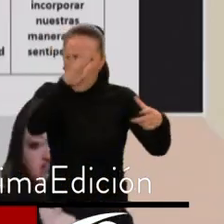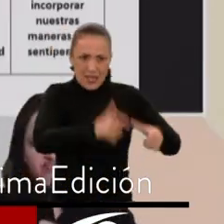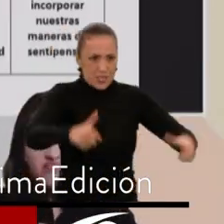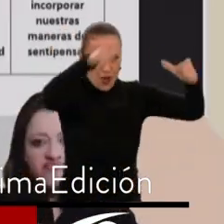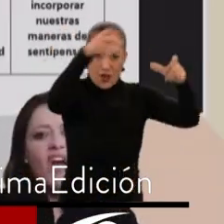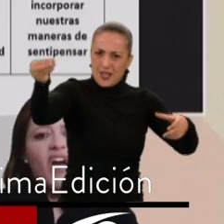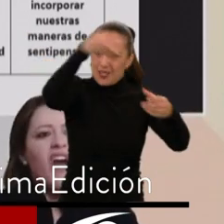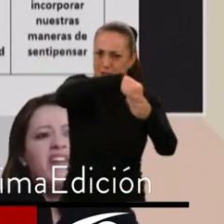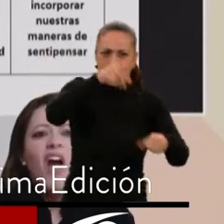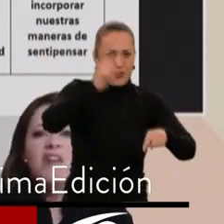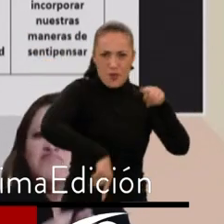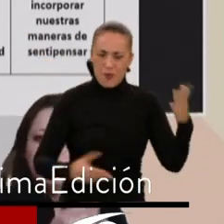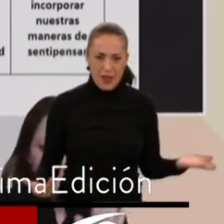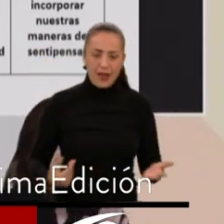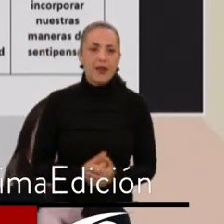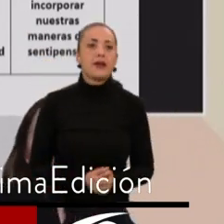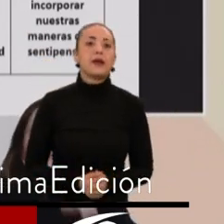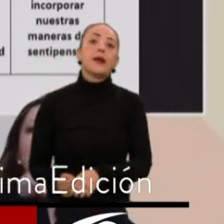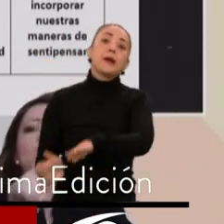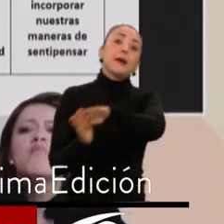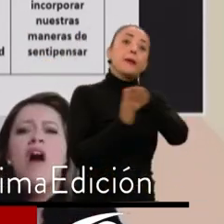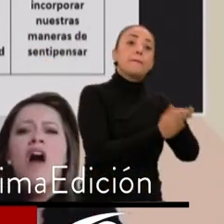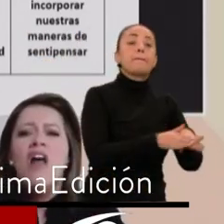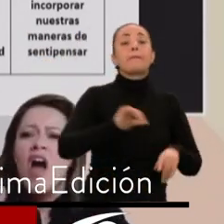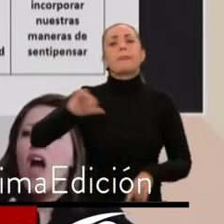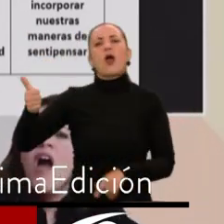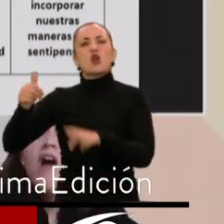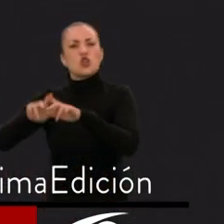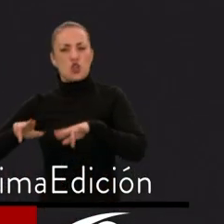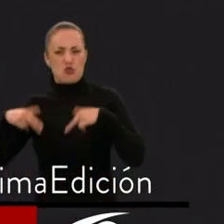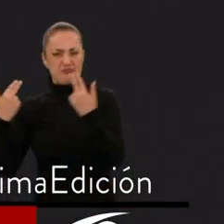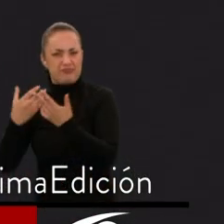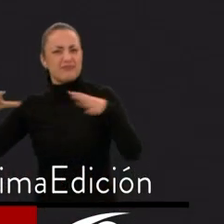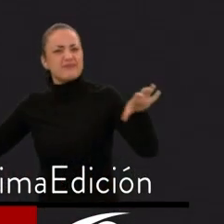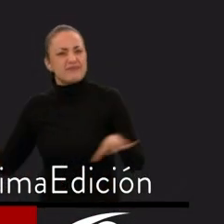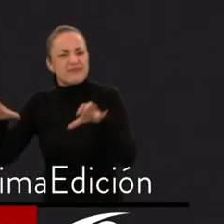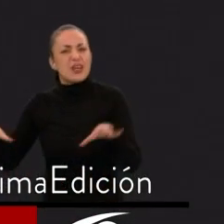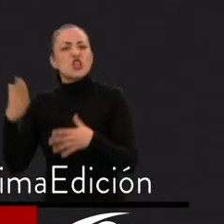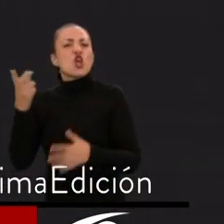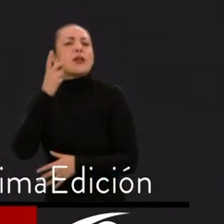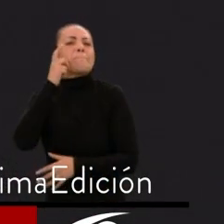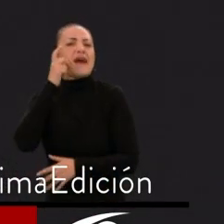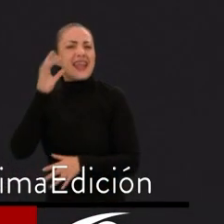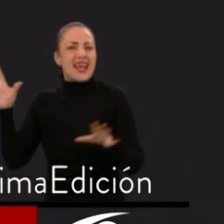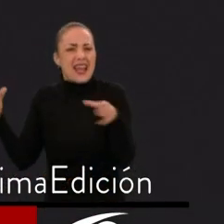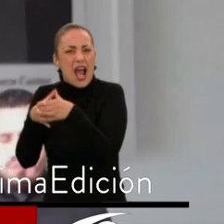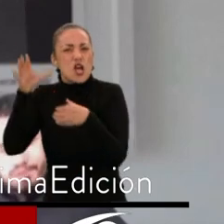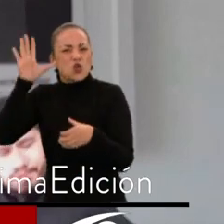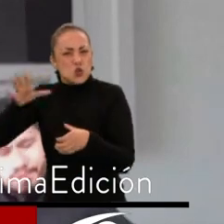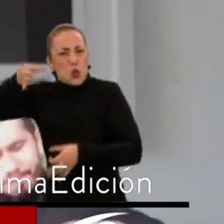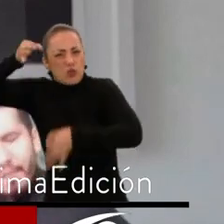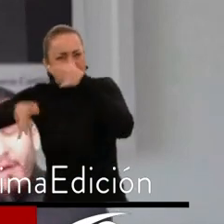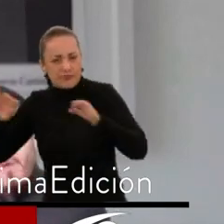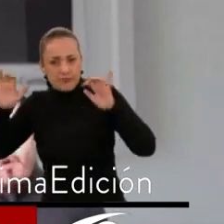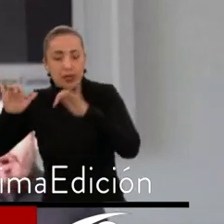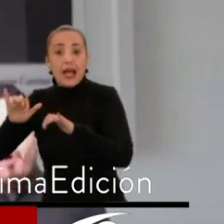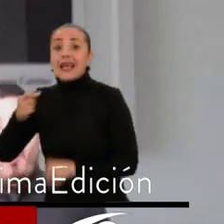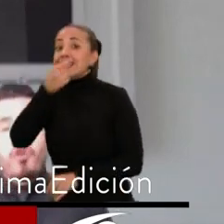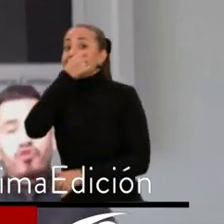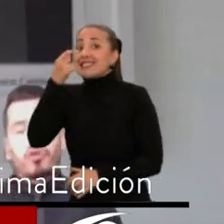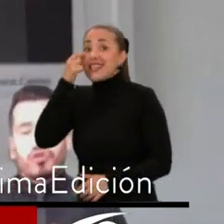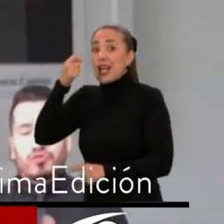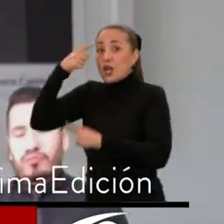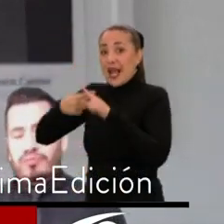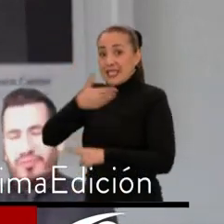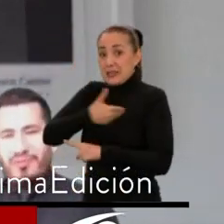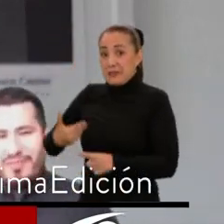parlamentaria. Pero en un evento virtual ante jueces y magistrados de la jurisdicción constitucional en Pereira, el expresidente Juan Manuel Santos defendió los